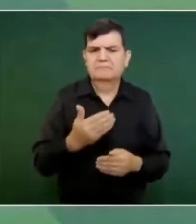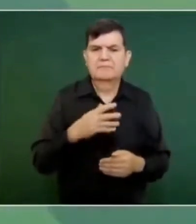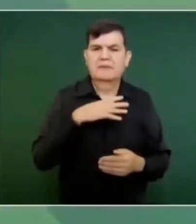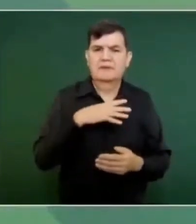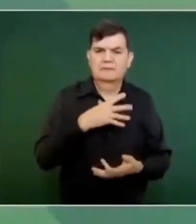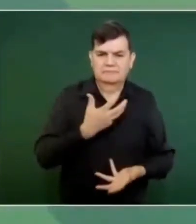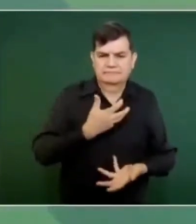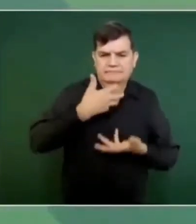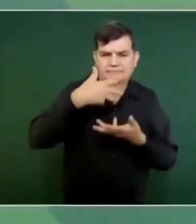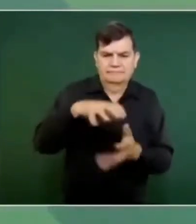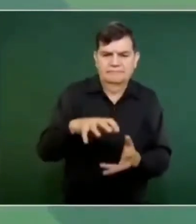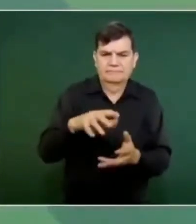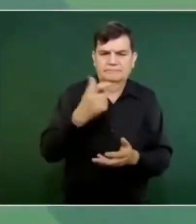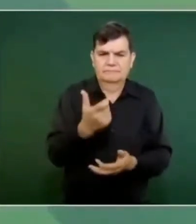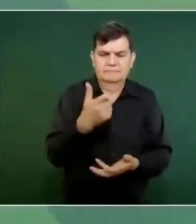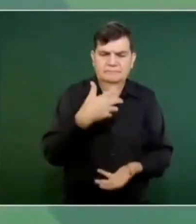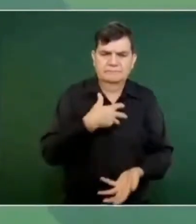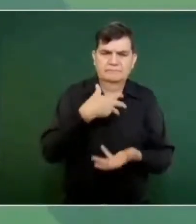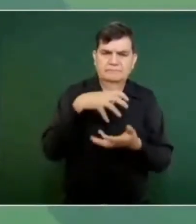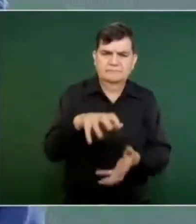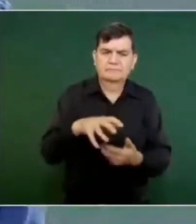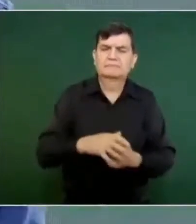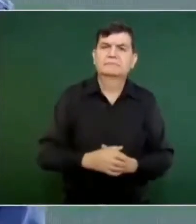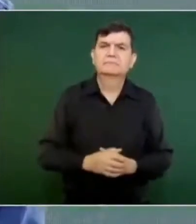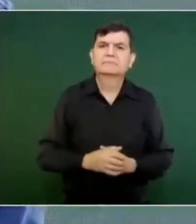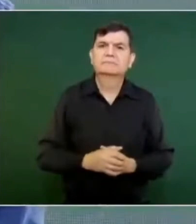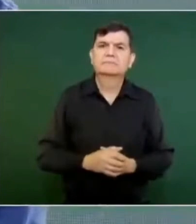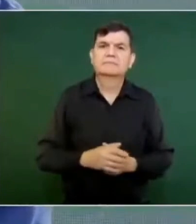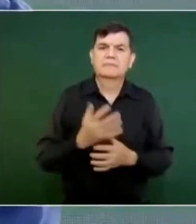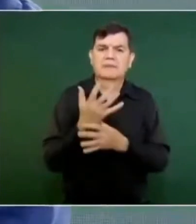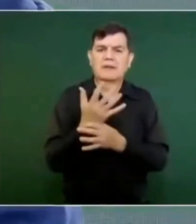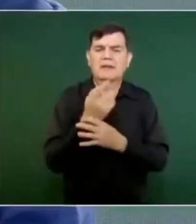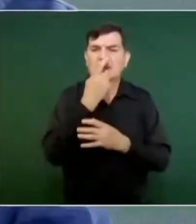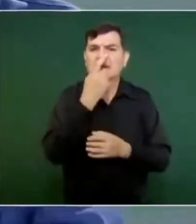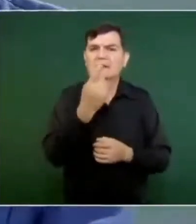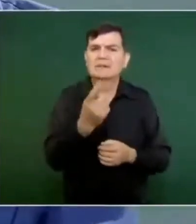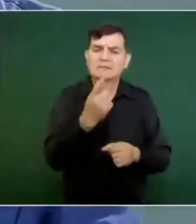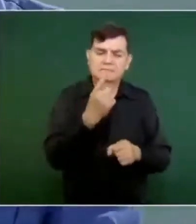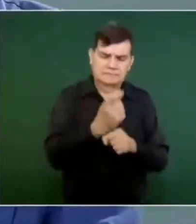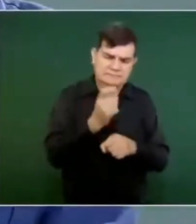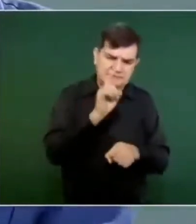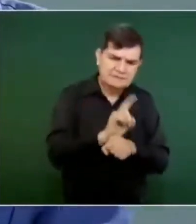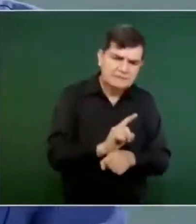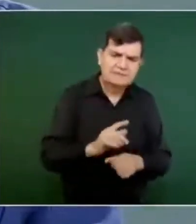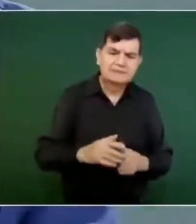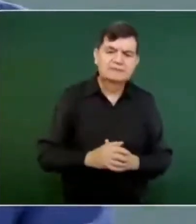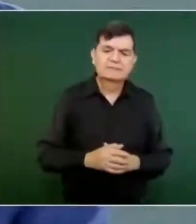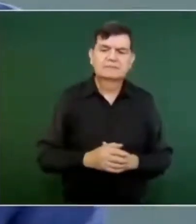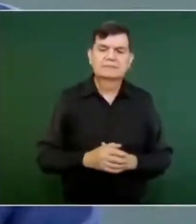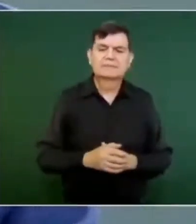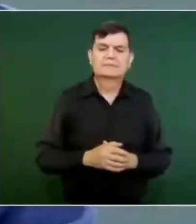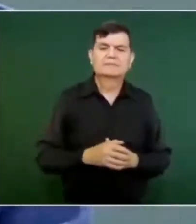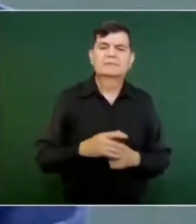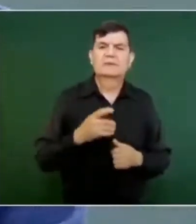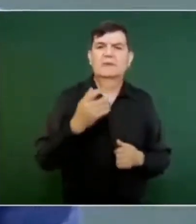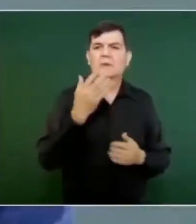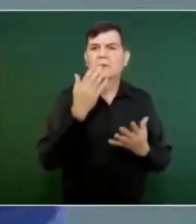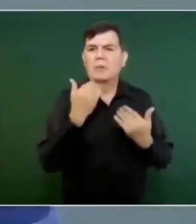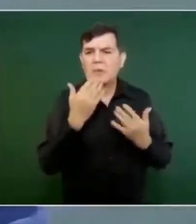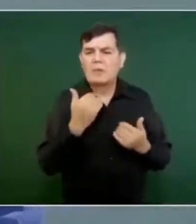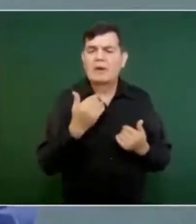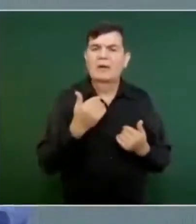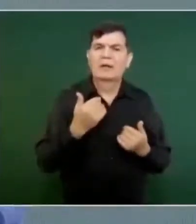inversión, dijimos desde el primer día que no iba a haber